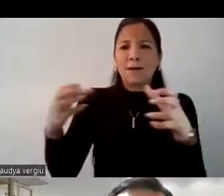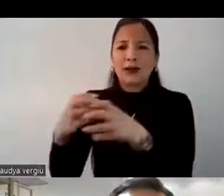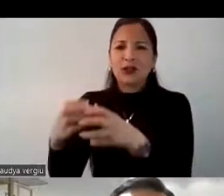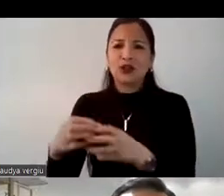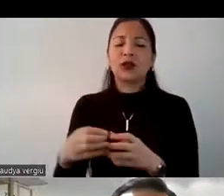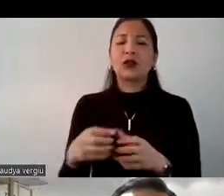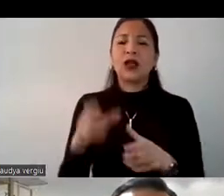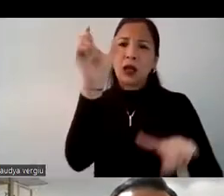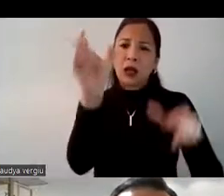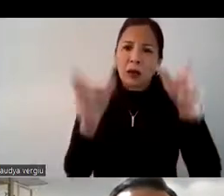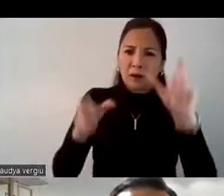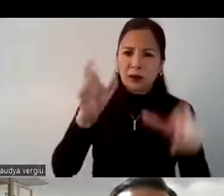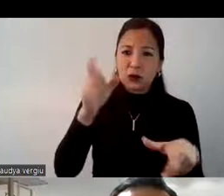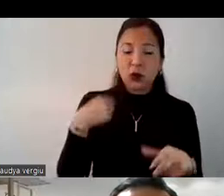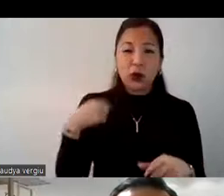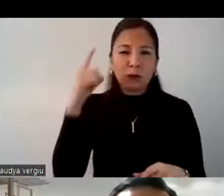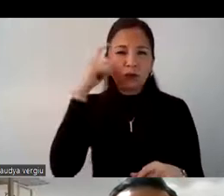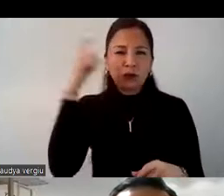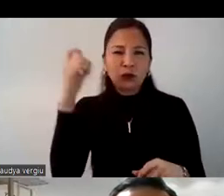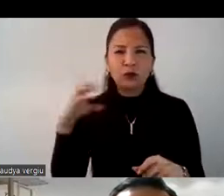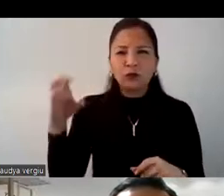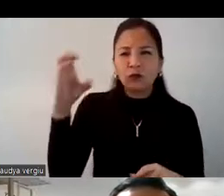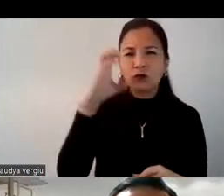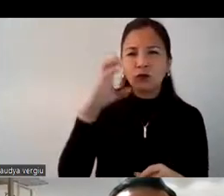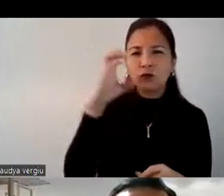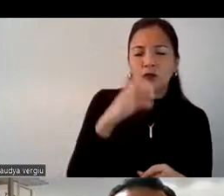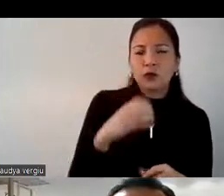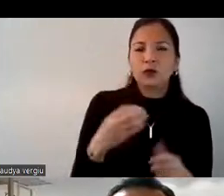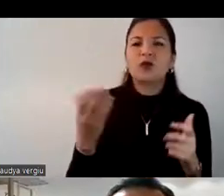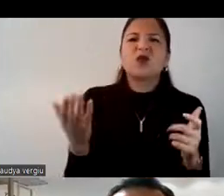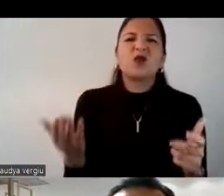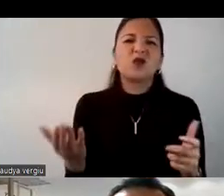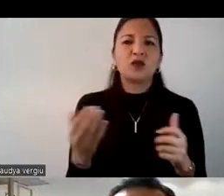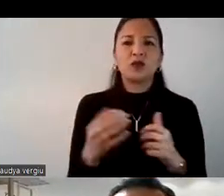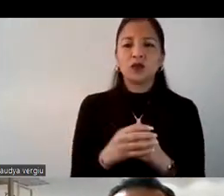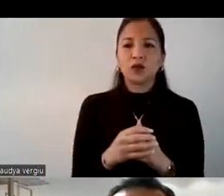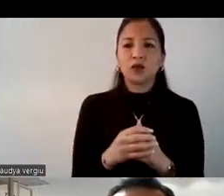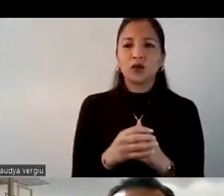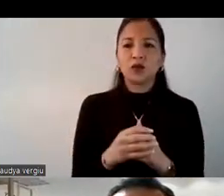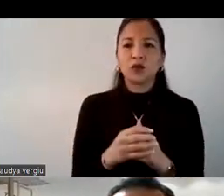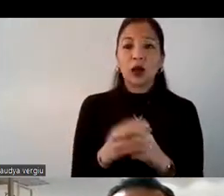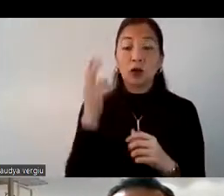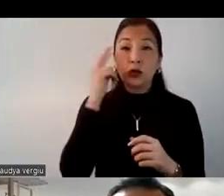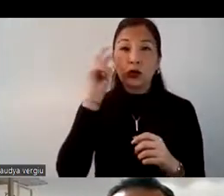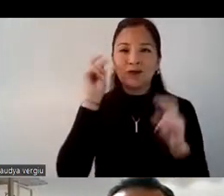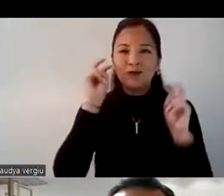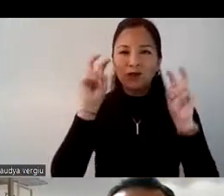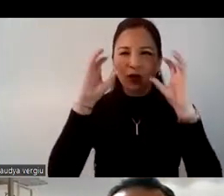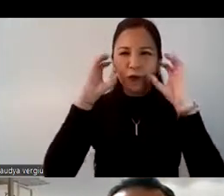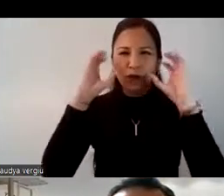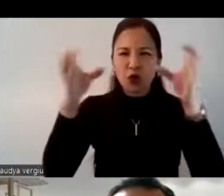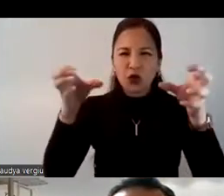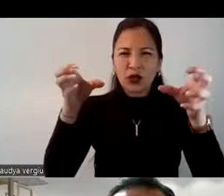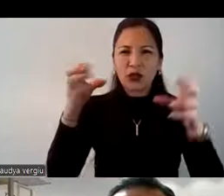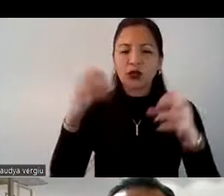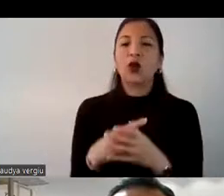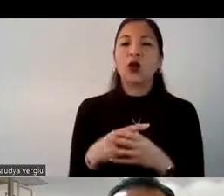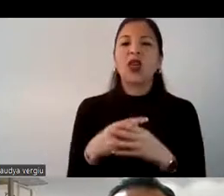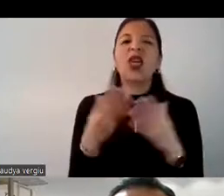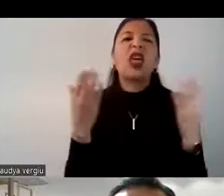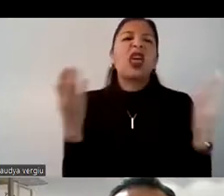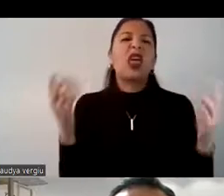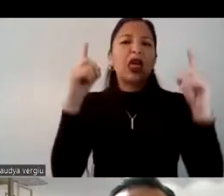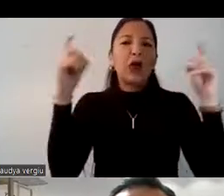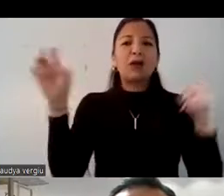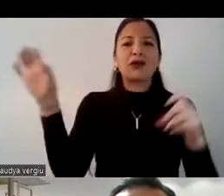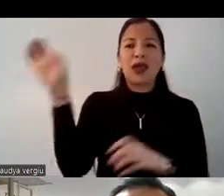que las personas interesadas en este mercado puedan tener una perspectiva de lo que sucede en